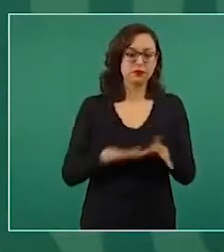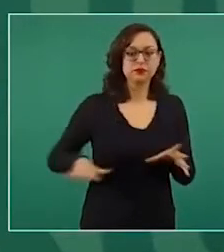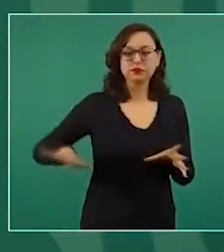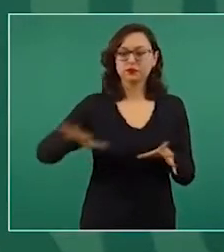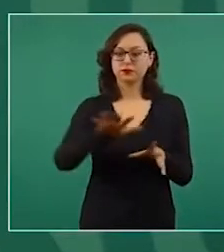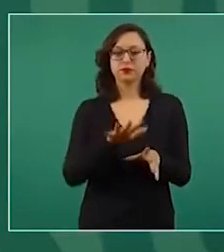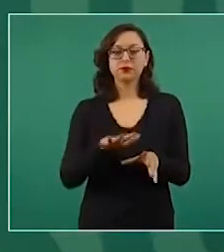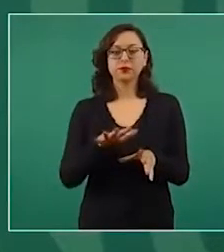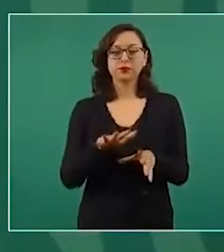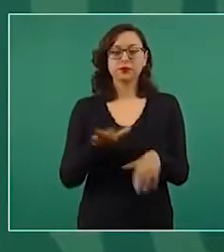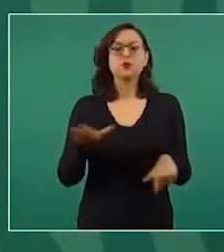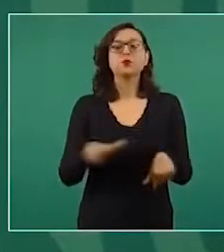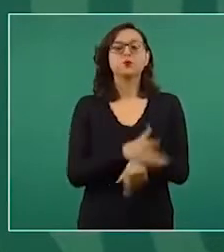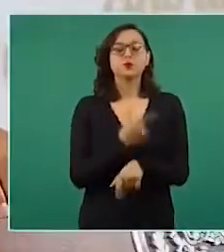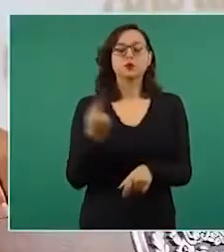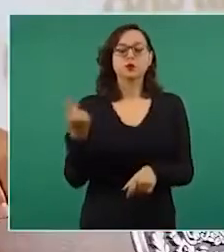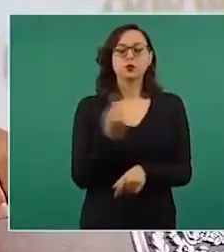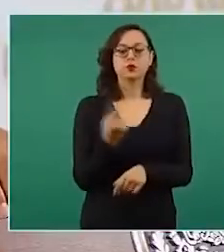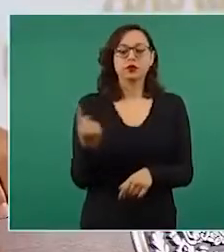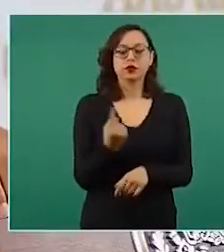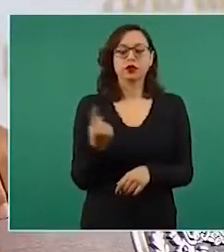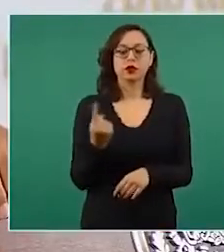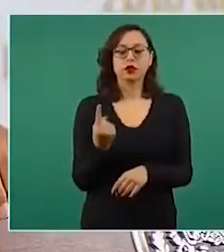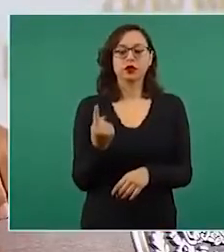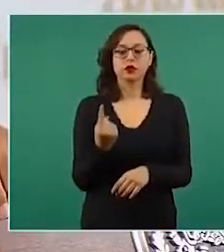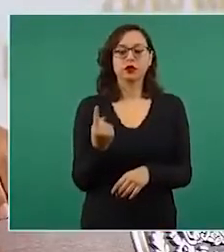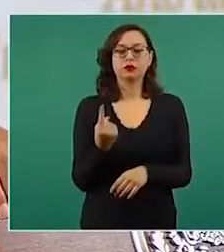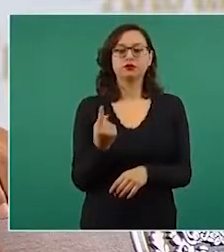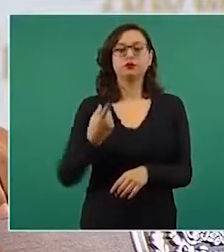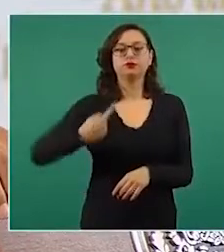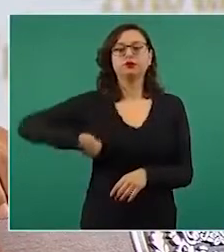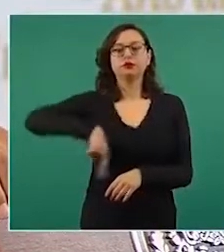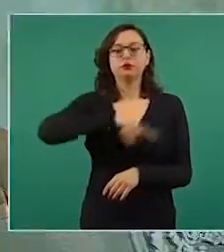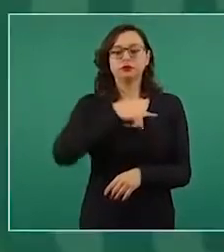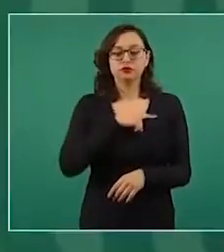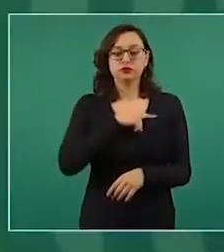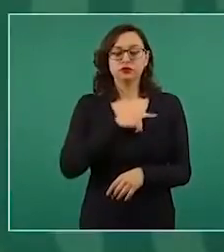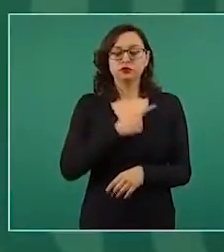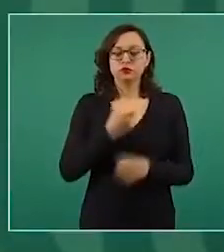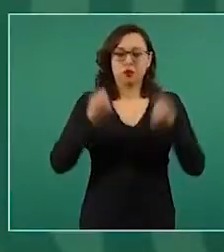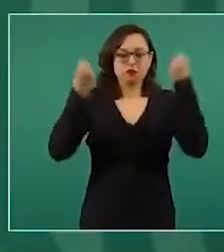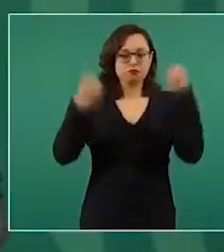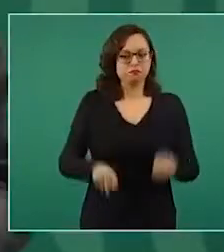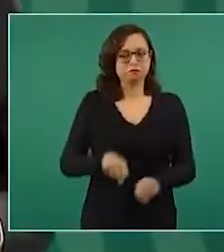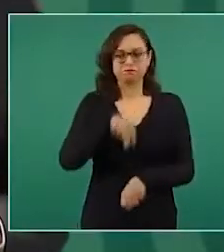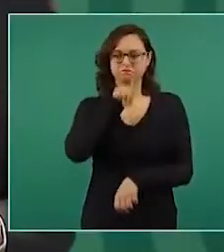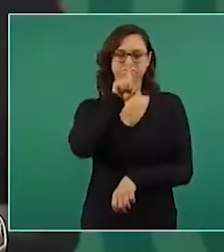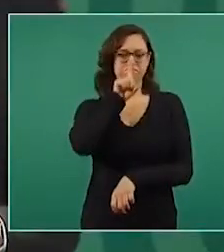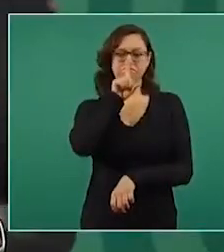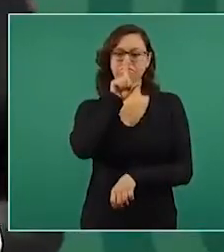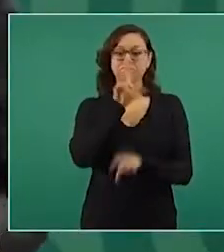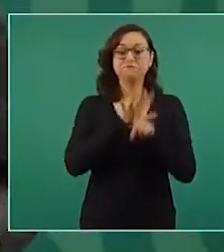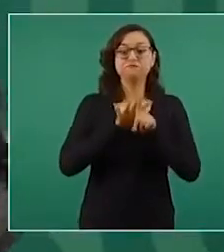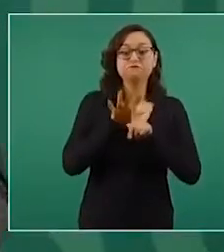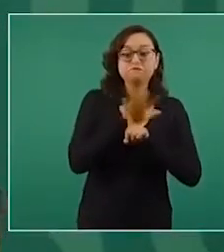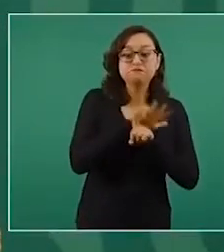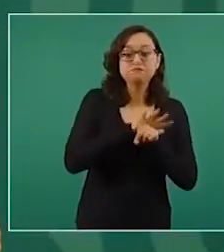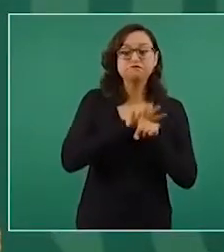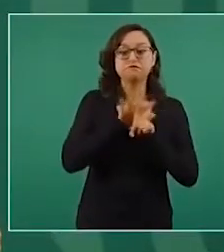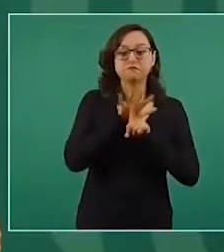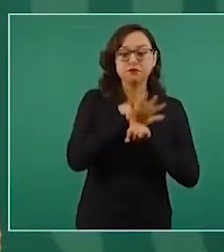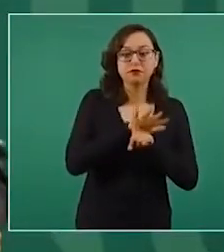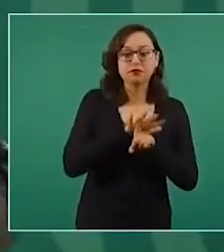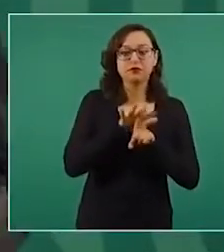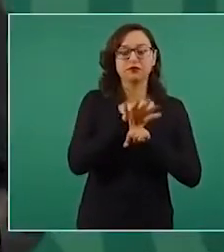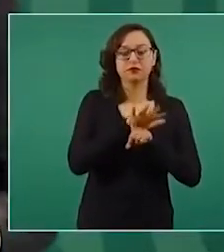Porque nosotros convencemos, no imponemos y ¿saben una